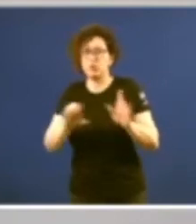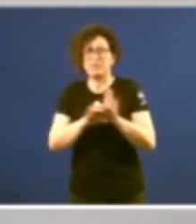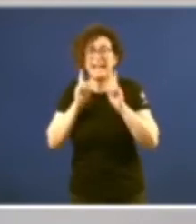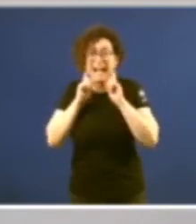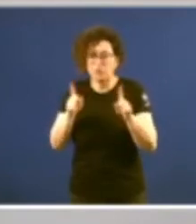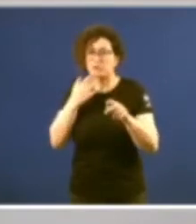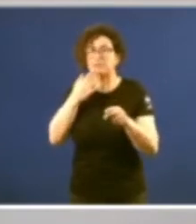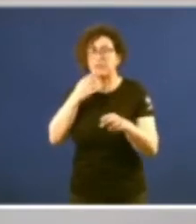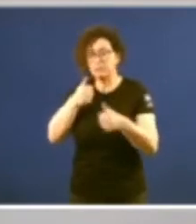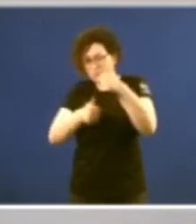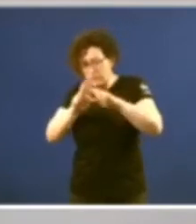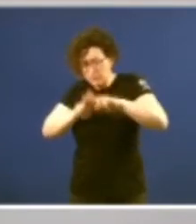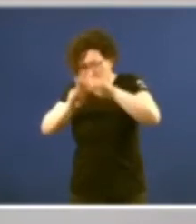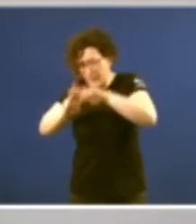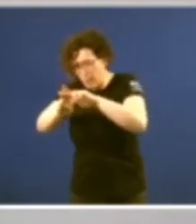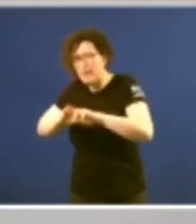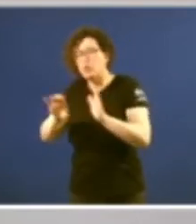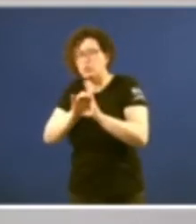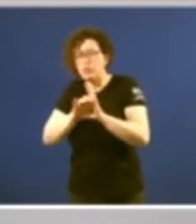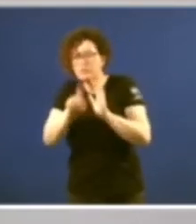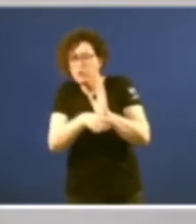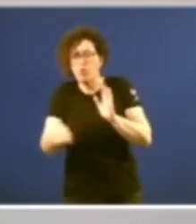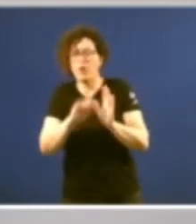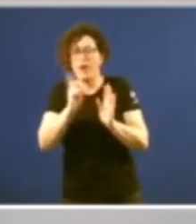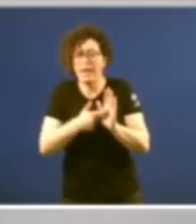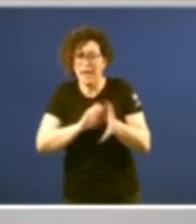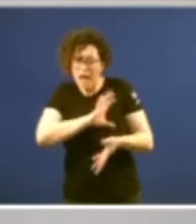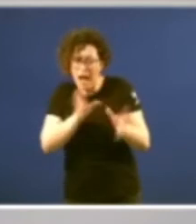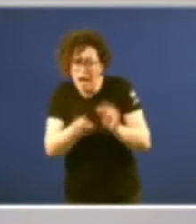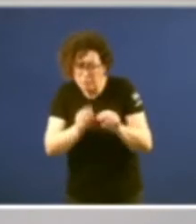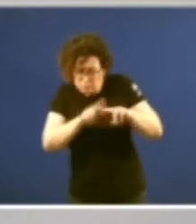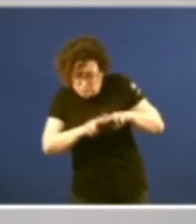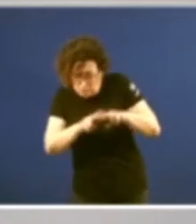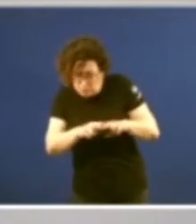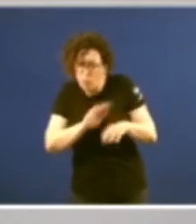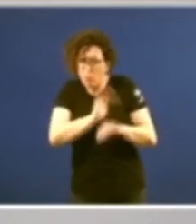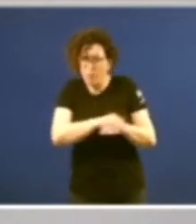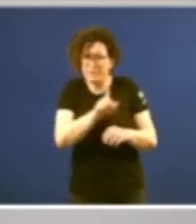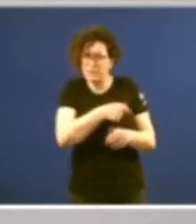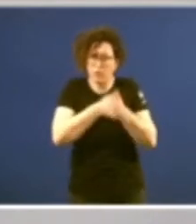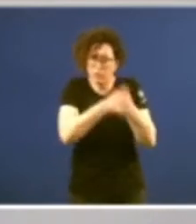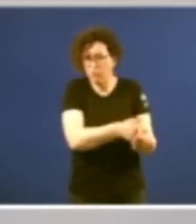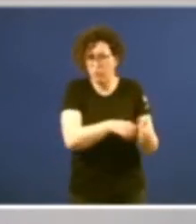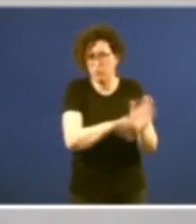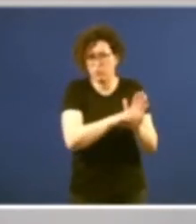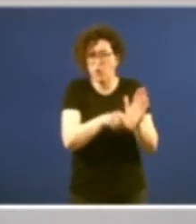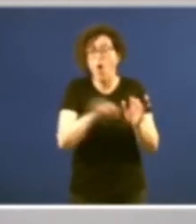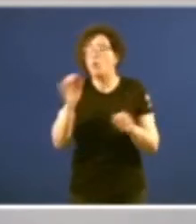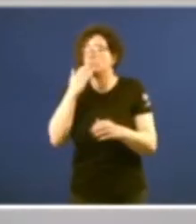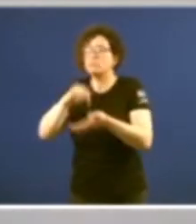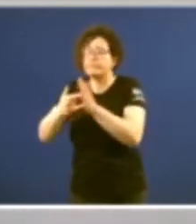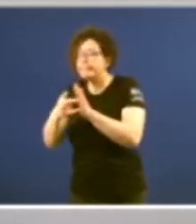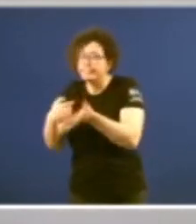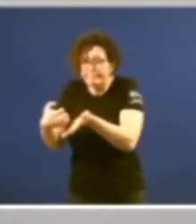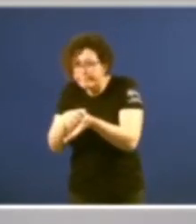examinamos a constitucionalidade da lei, a adecuación da lei ao texto constitucional, cando resolvemos as cuestións de